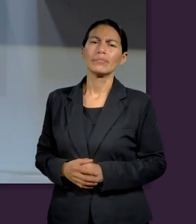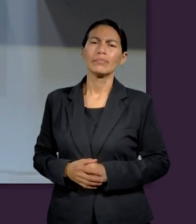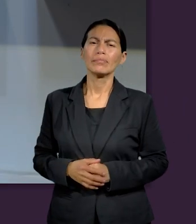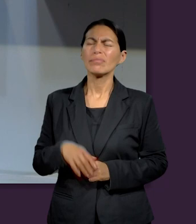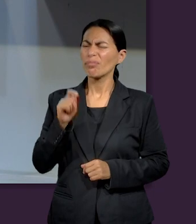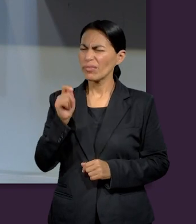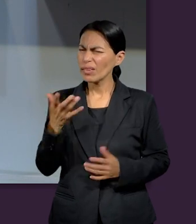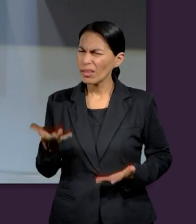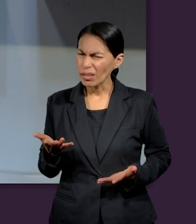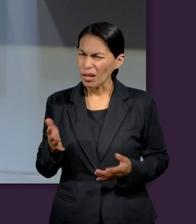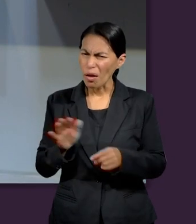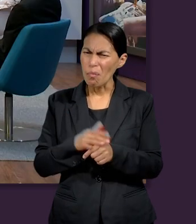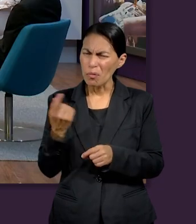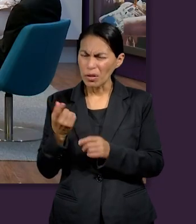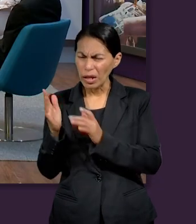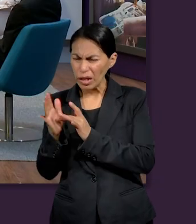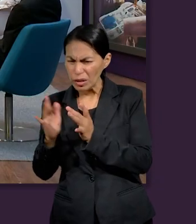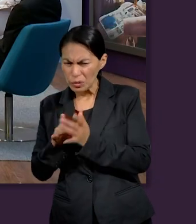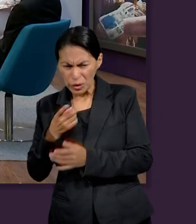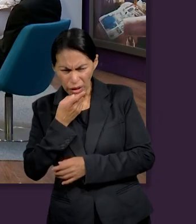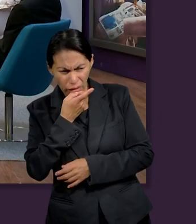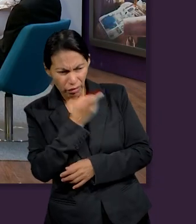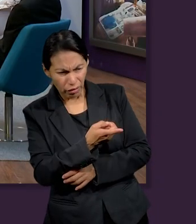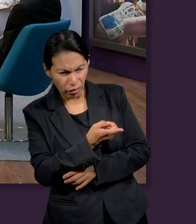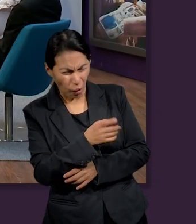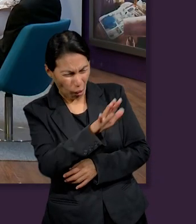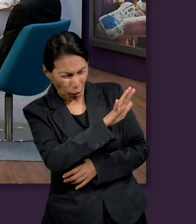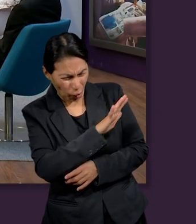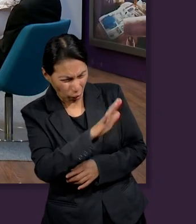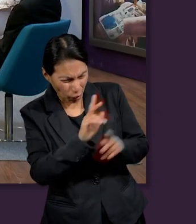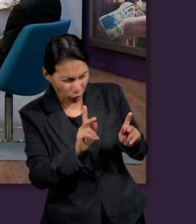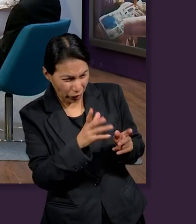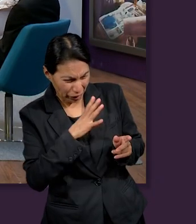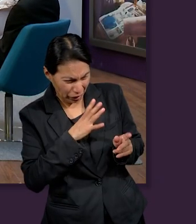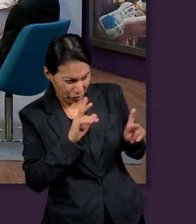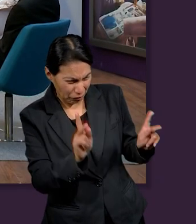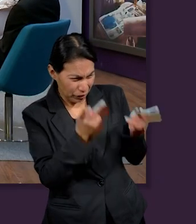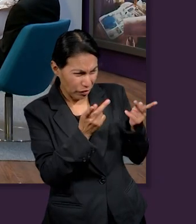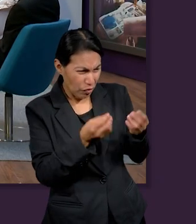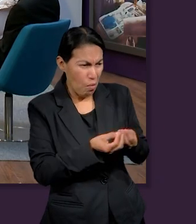al decir estas palabras al joven rico? ¿Qué piensan ustedes?